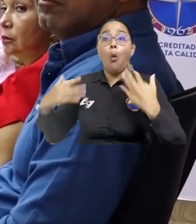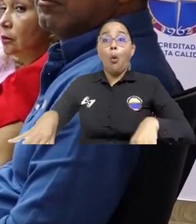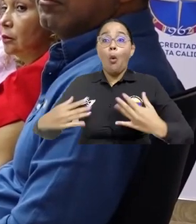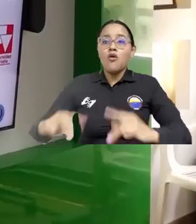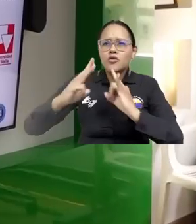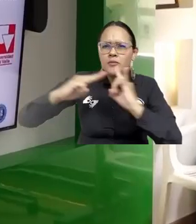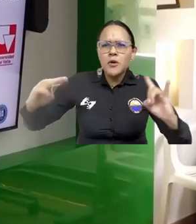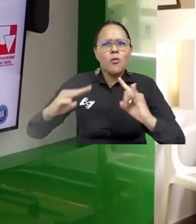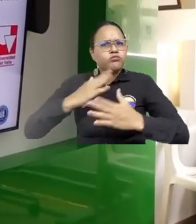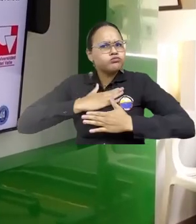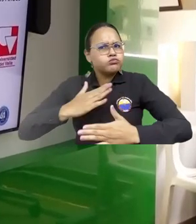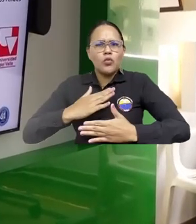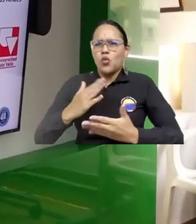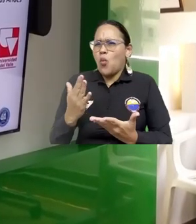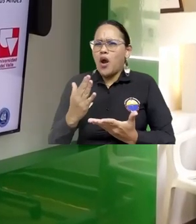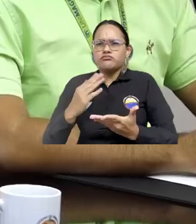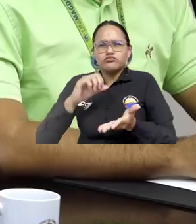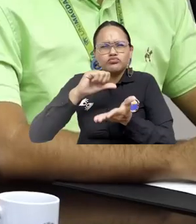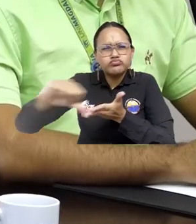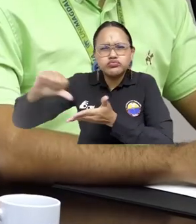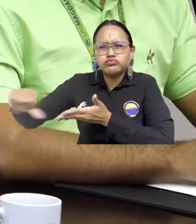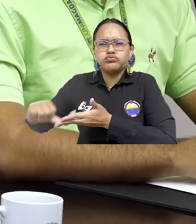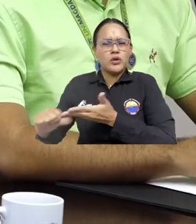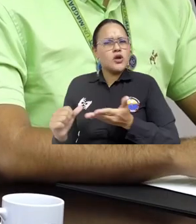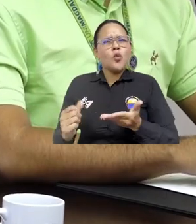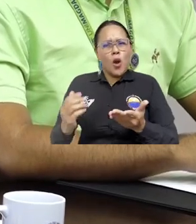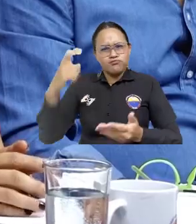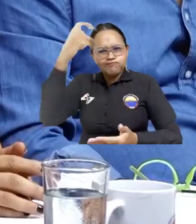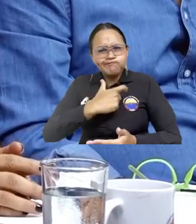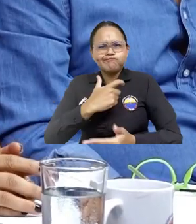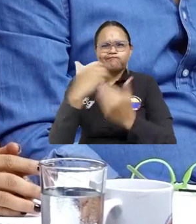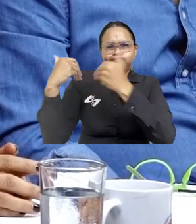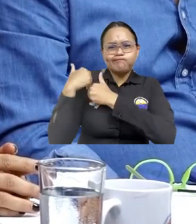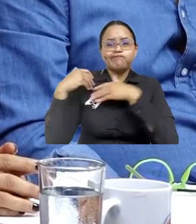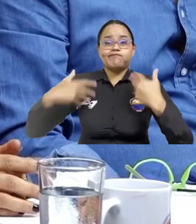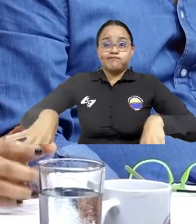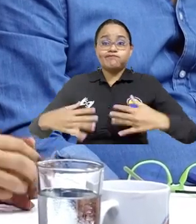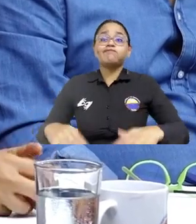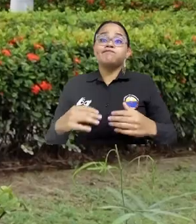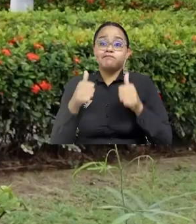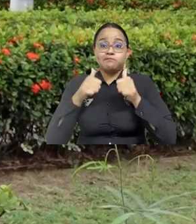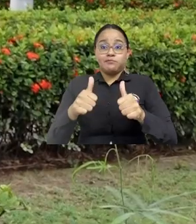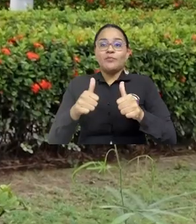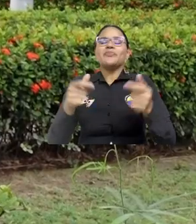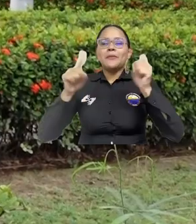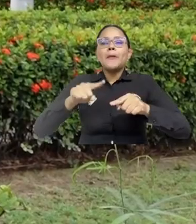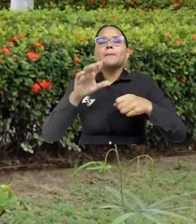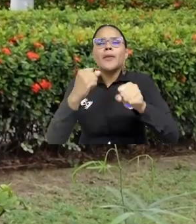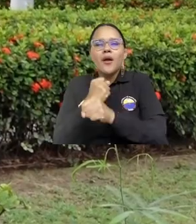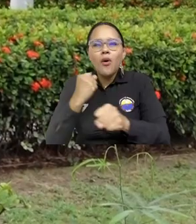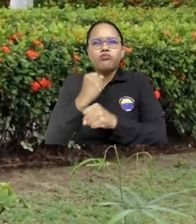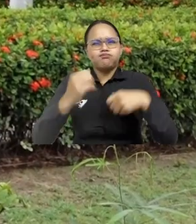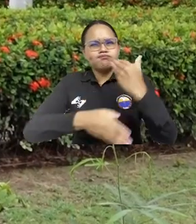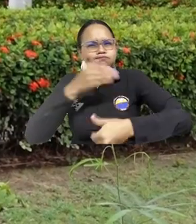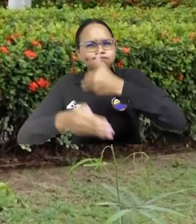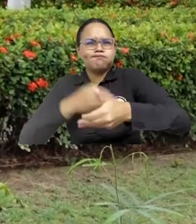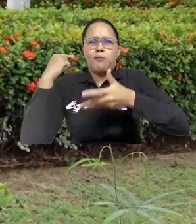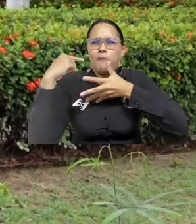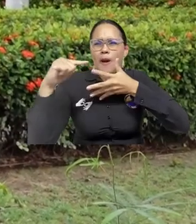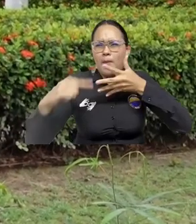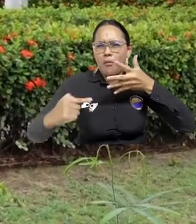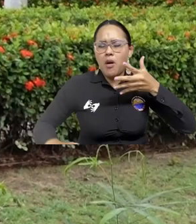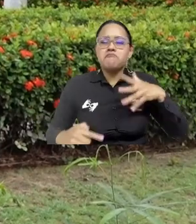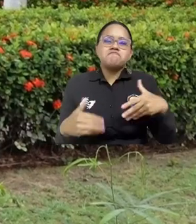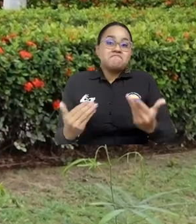cómo hace uso de sus recursos de una manera seria, responsable. Trabajamos varios procesos que